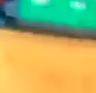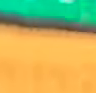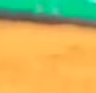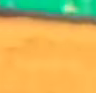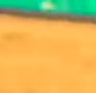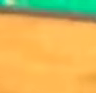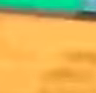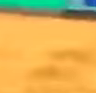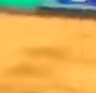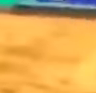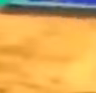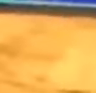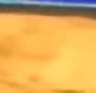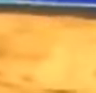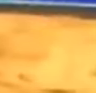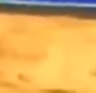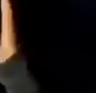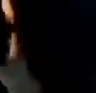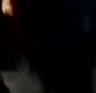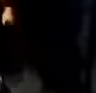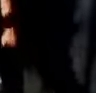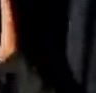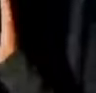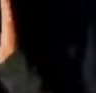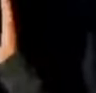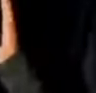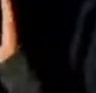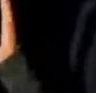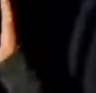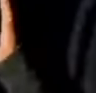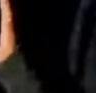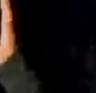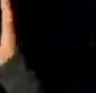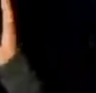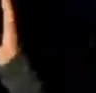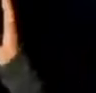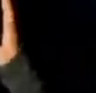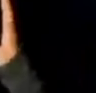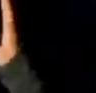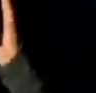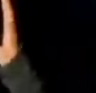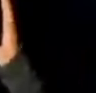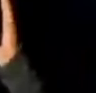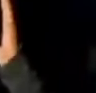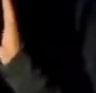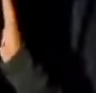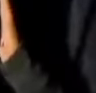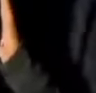dignidad que siguen construyendo los caminos de la